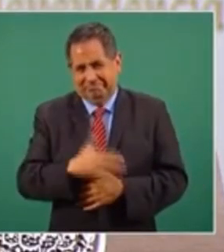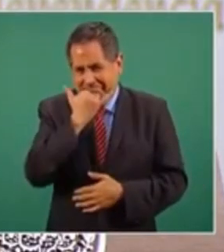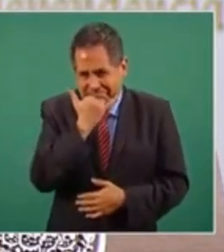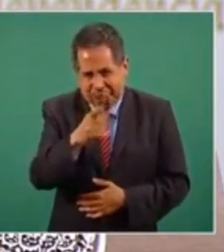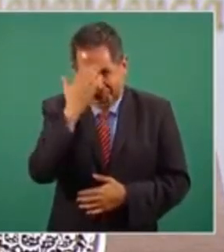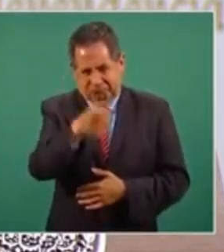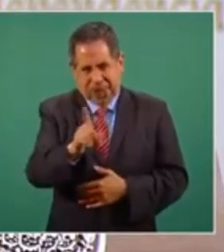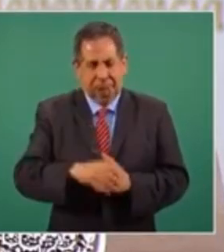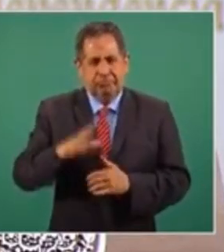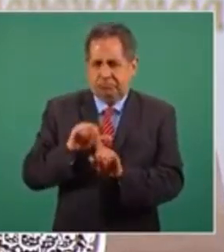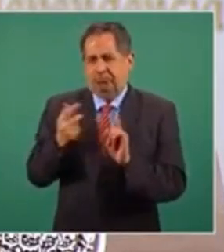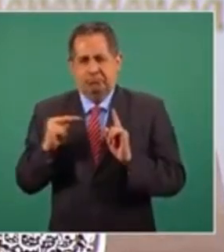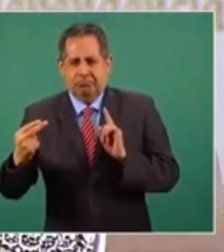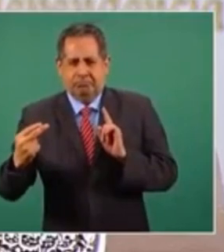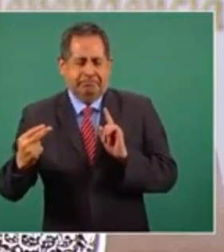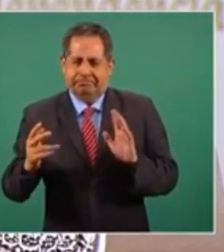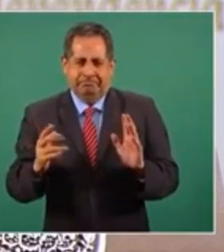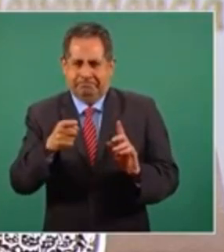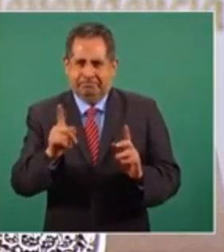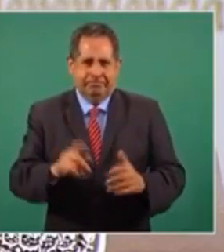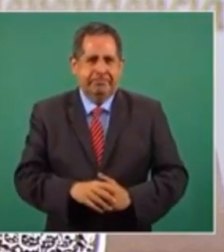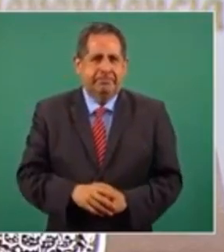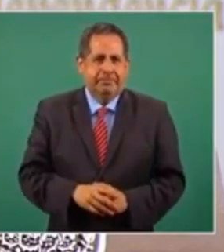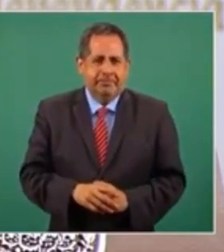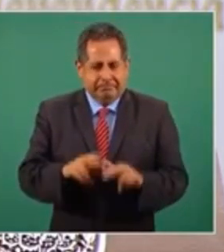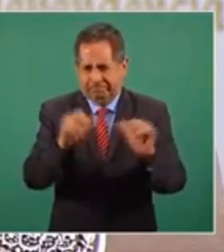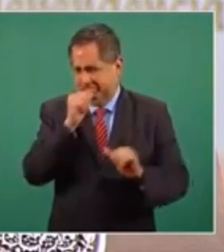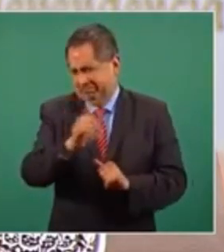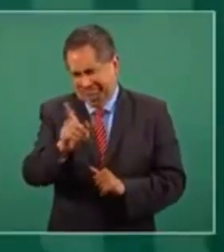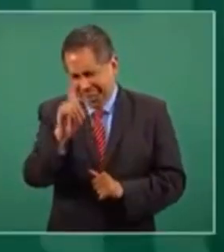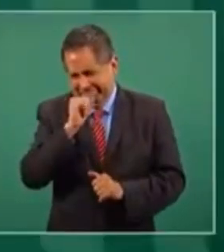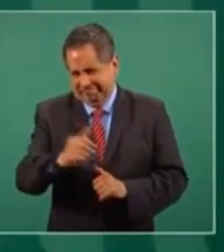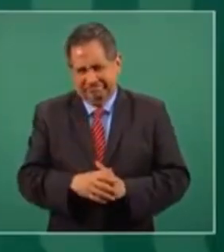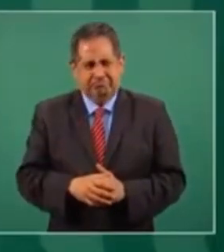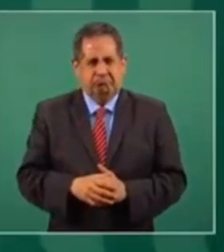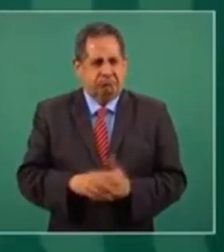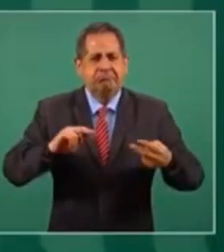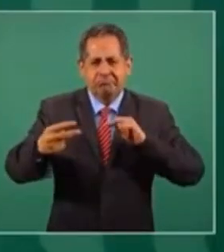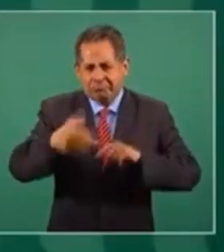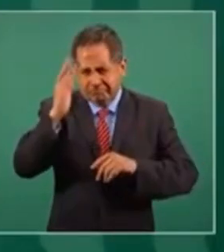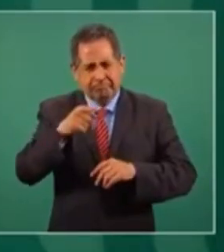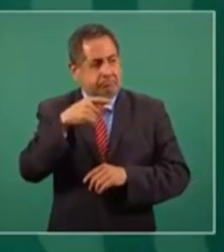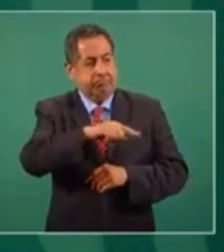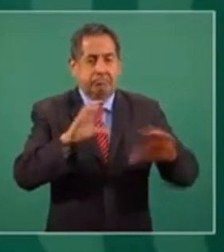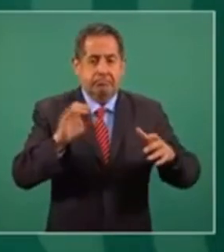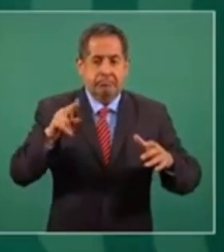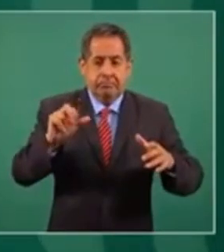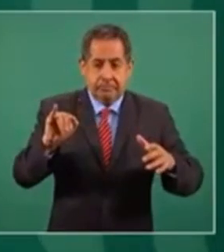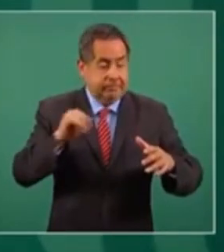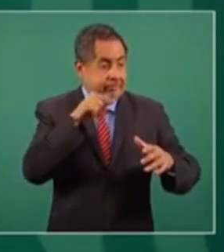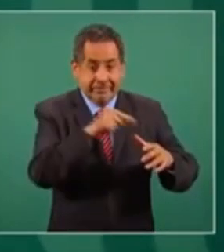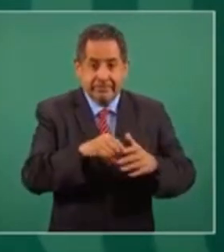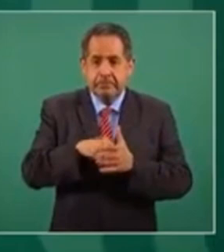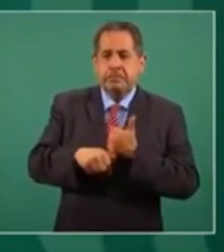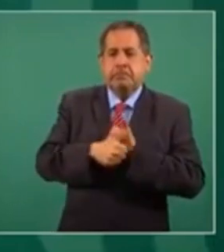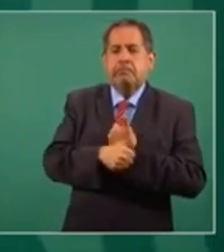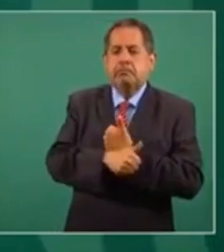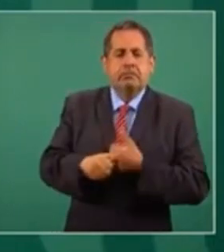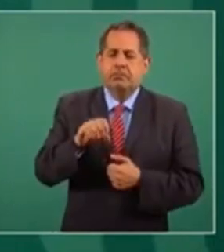discúlpame, o sea, tenemos otros datos. O nada, o al contrario, ellos fueron los que ocultaron lo de